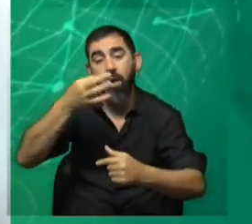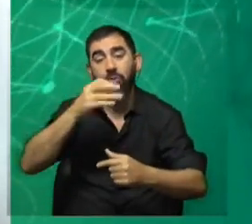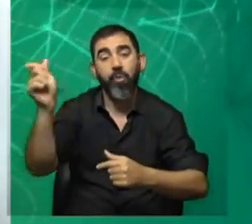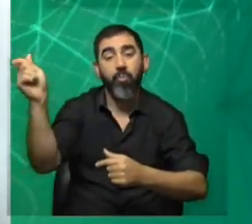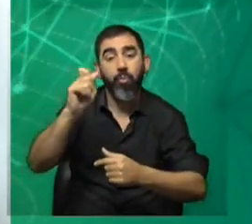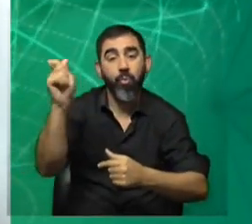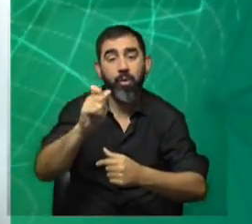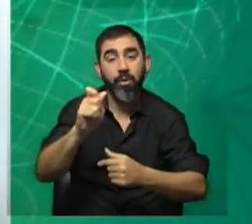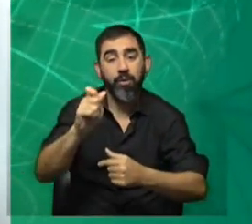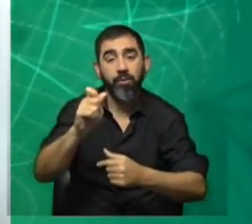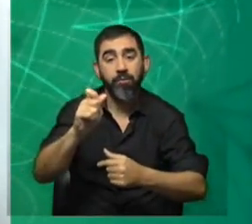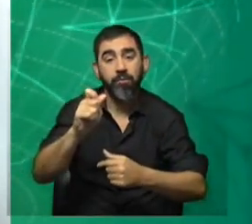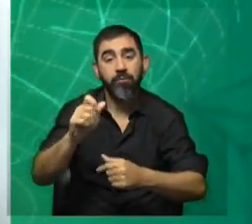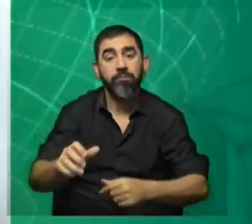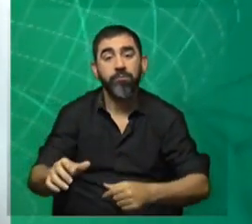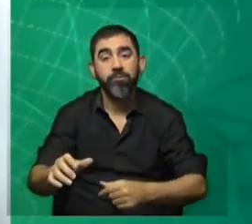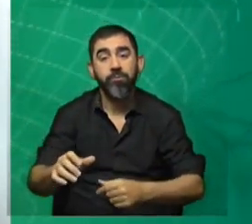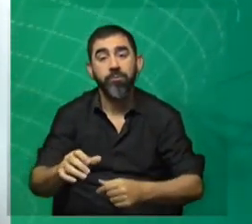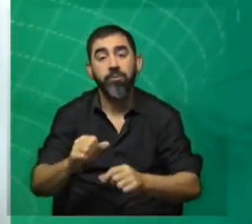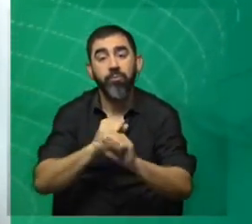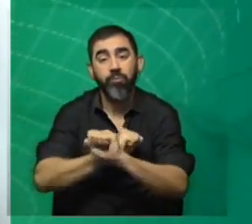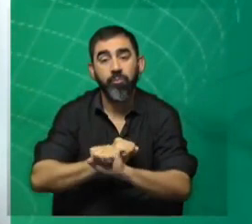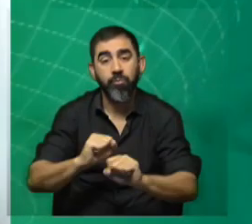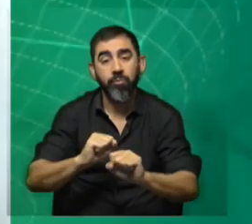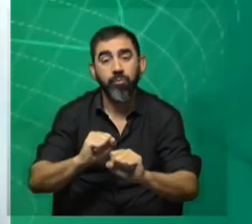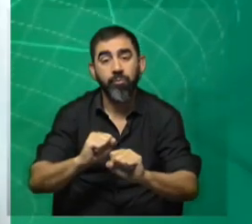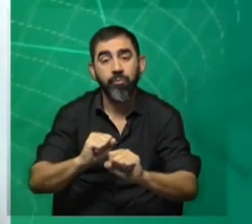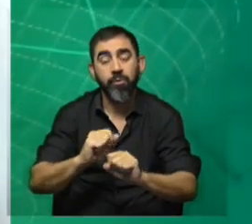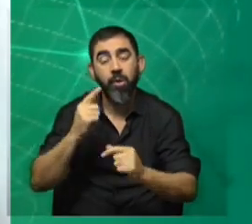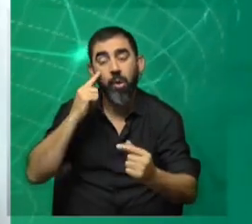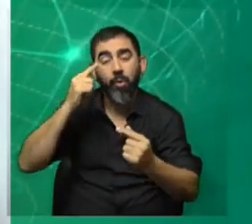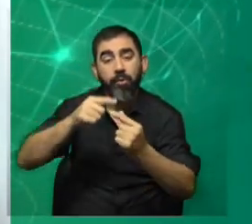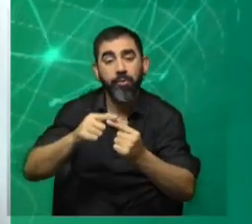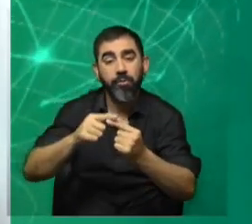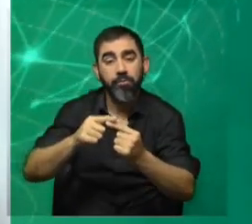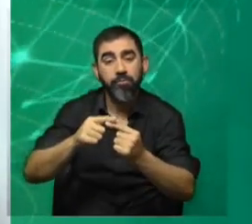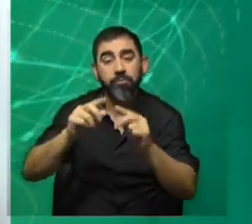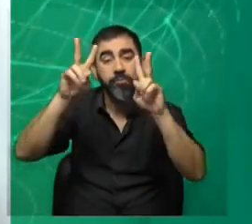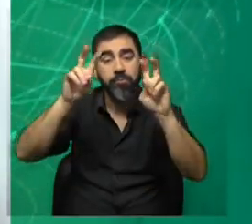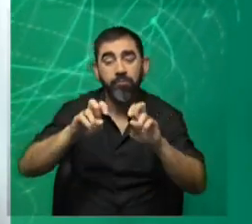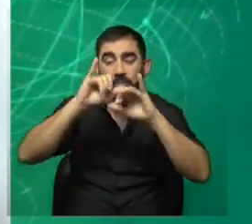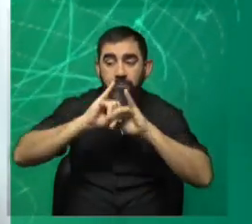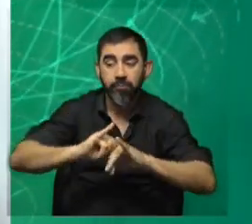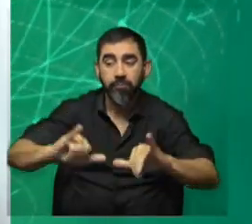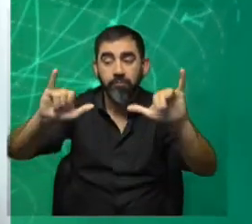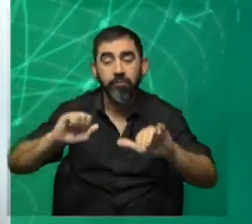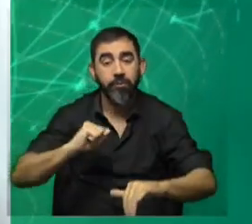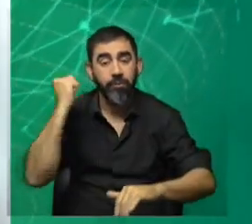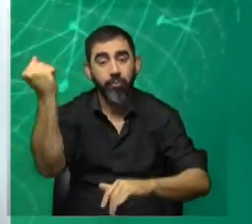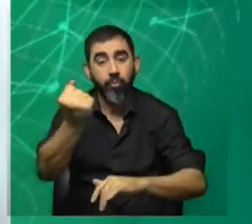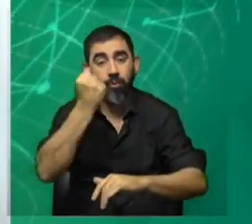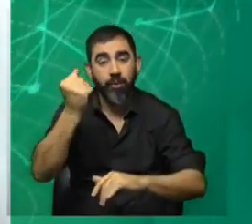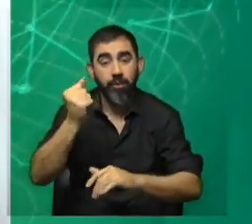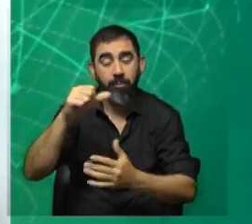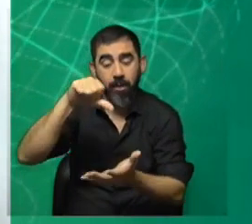justamente lo que tienen es la capacidad de o intentan poner en agenda temas que sean importantes para